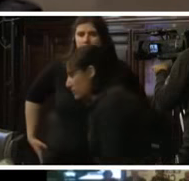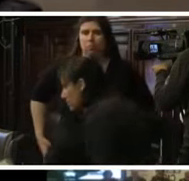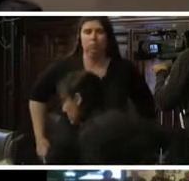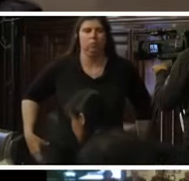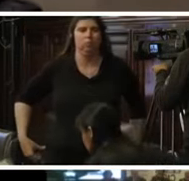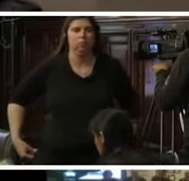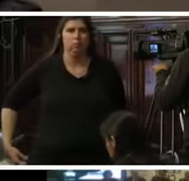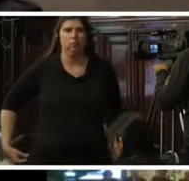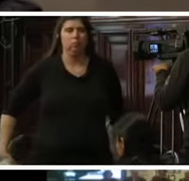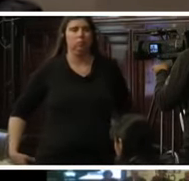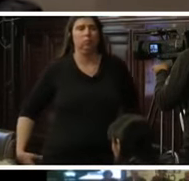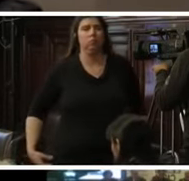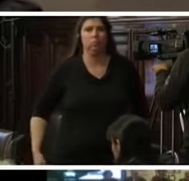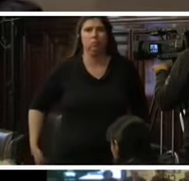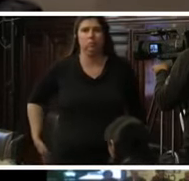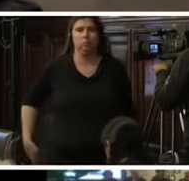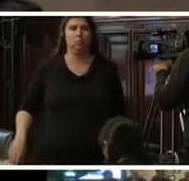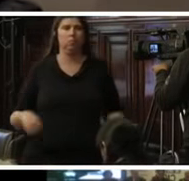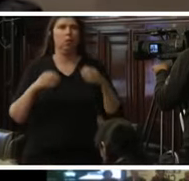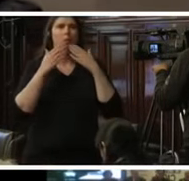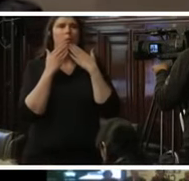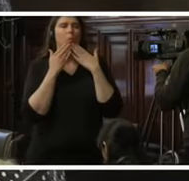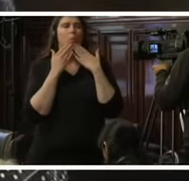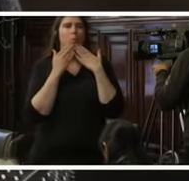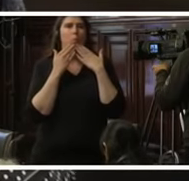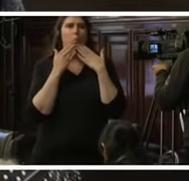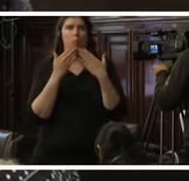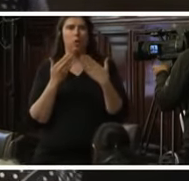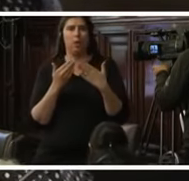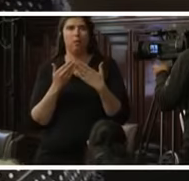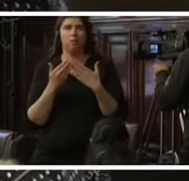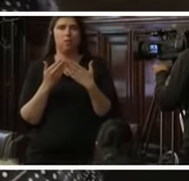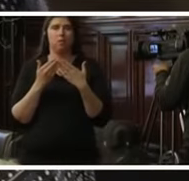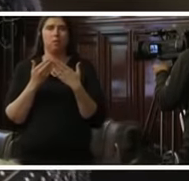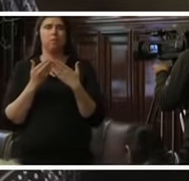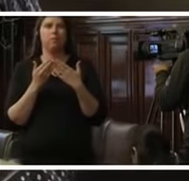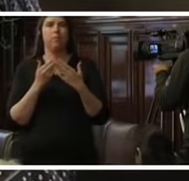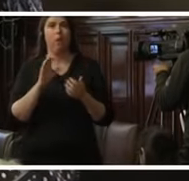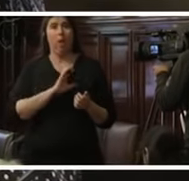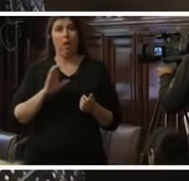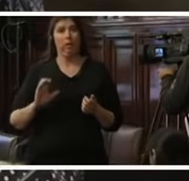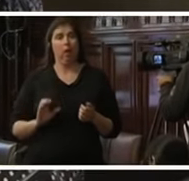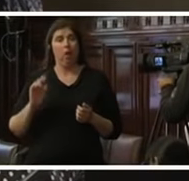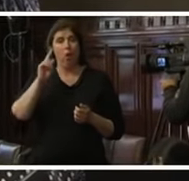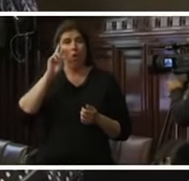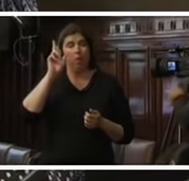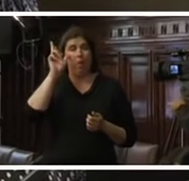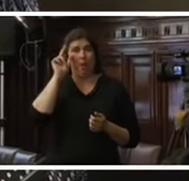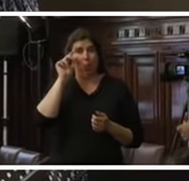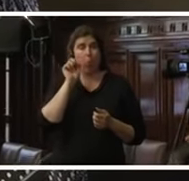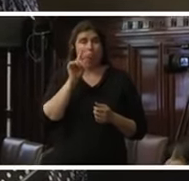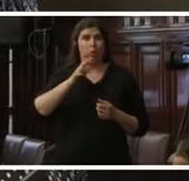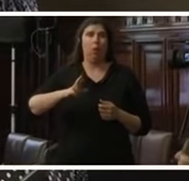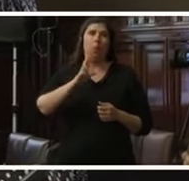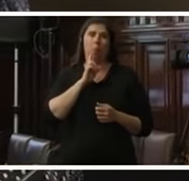thank you very much thank you very much the state of peru for your response i now invite